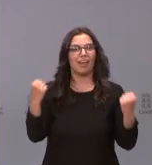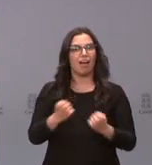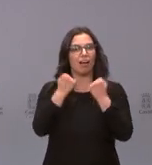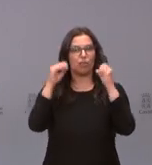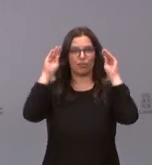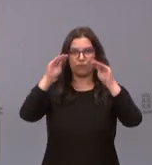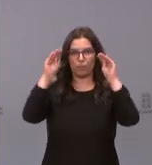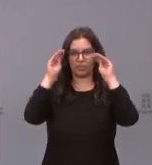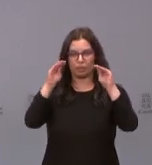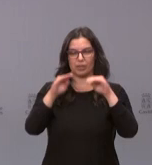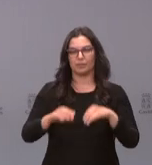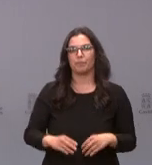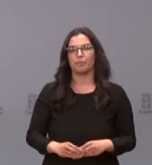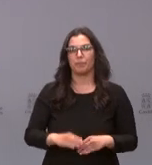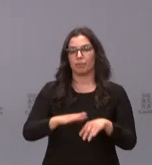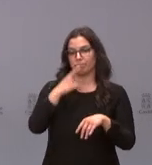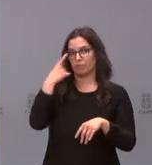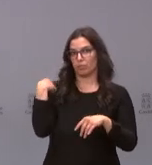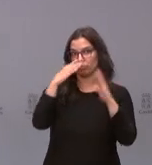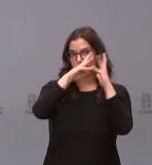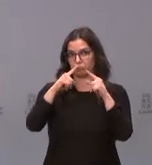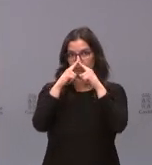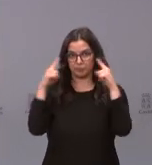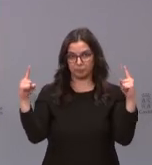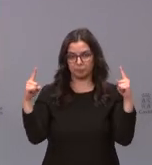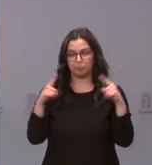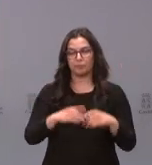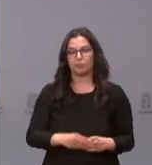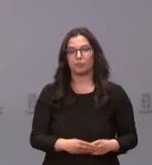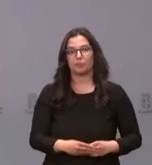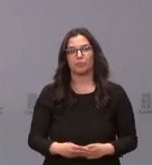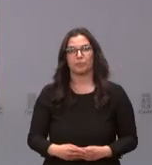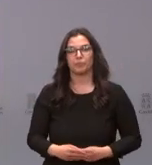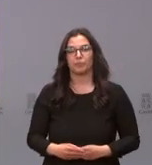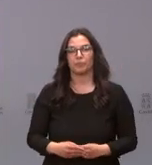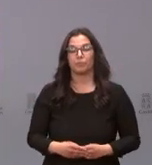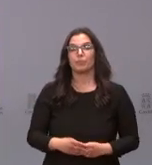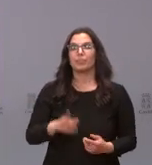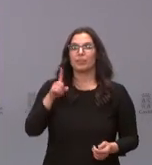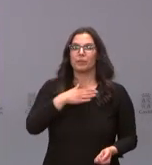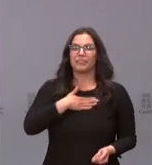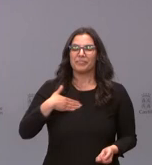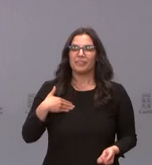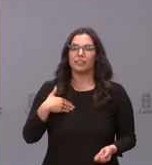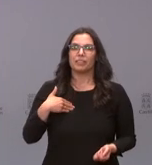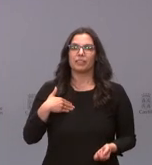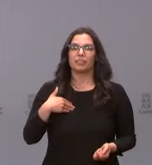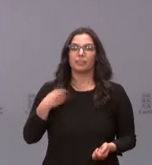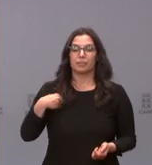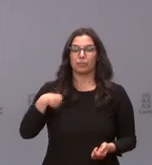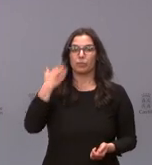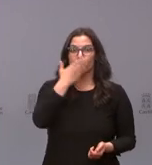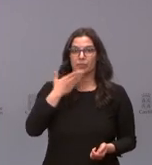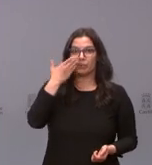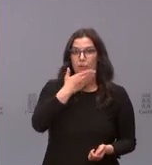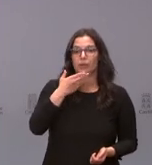formativas el pasado año. Y pretendemos también que sea la ECLAB la que,